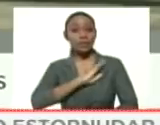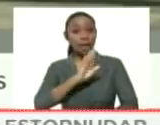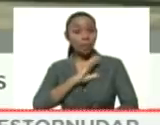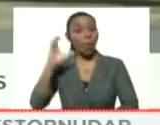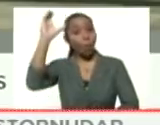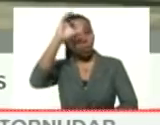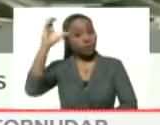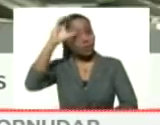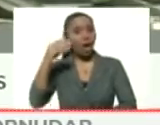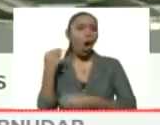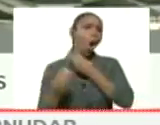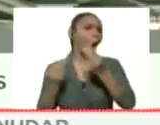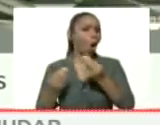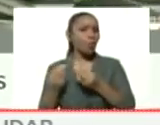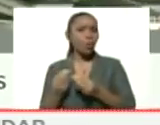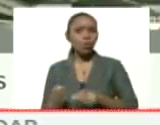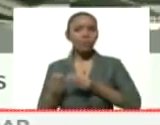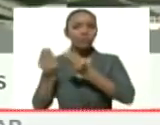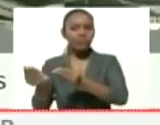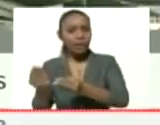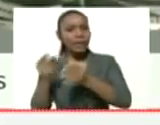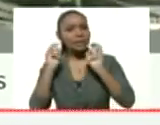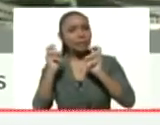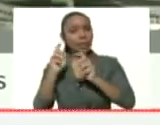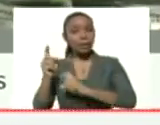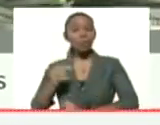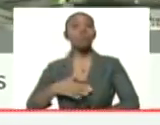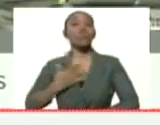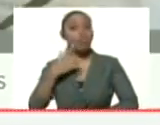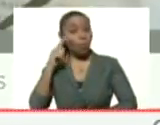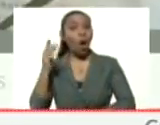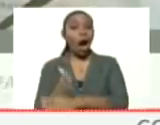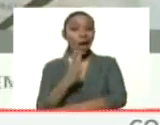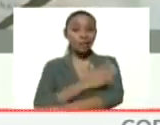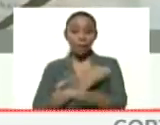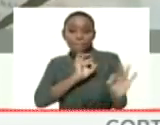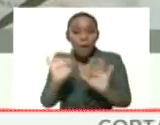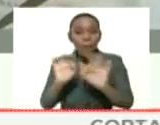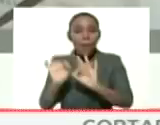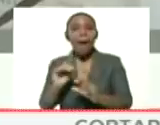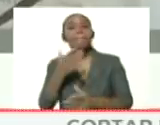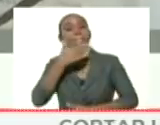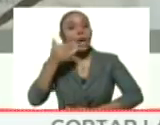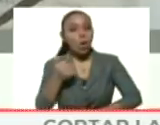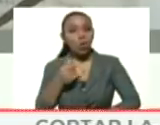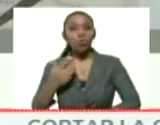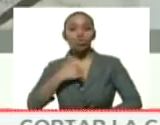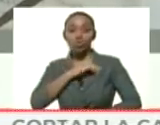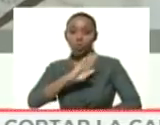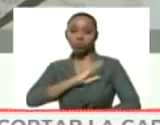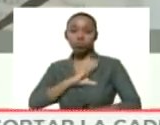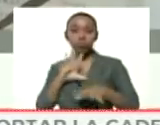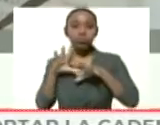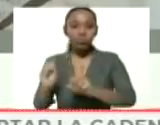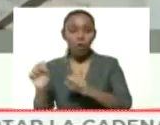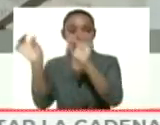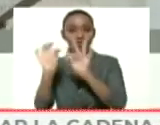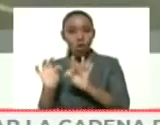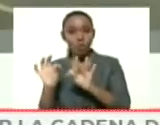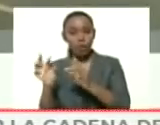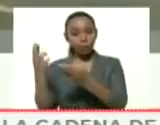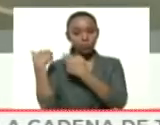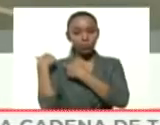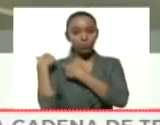conciencia de cómo se dieron los casos para que podamos prevenirlo mejor, para que podamos tomar medidas al respecto,